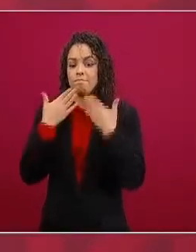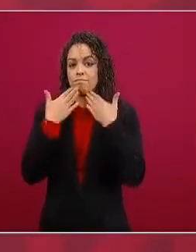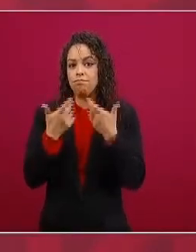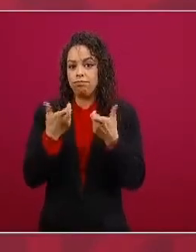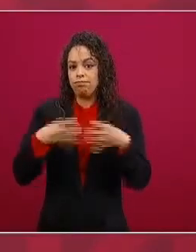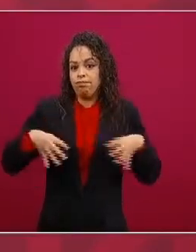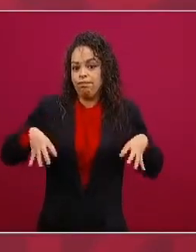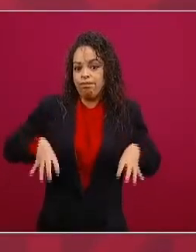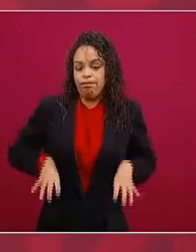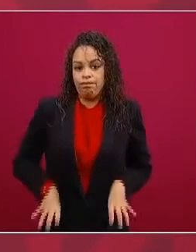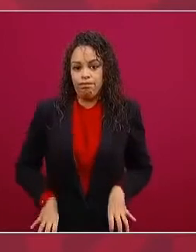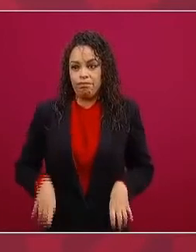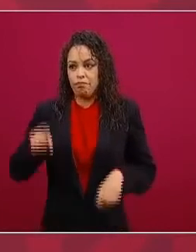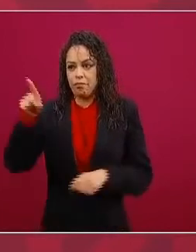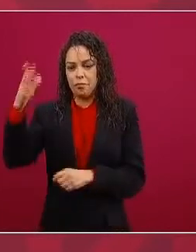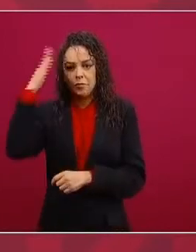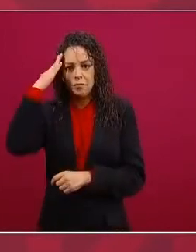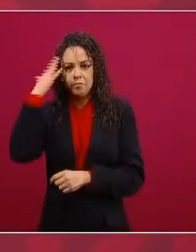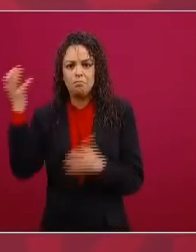decidían ellos mandaban